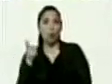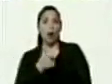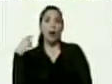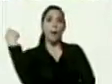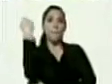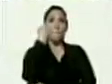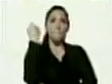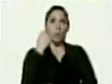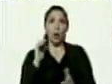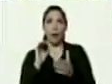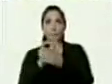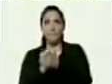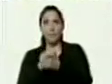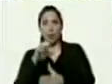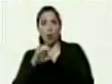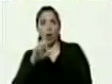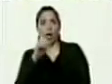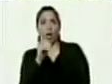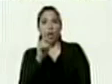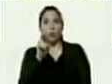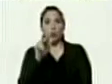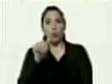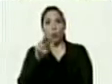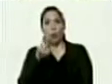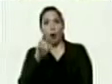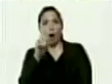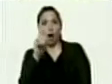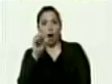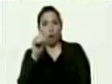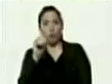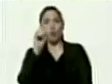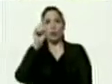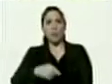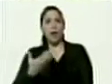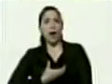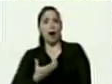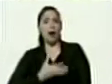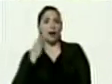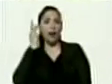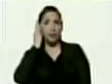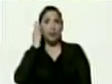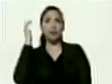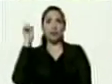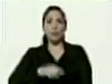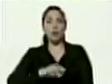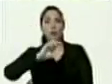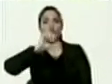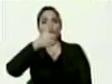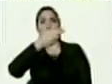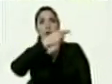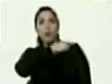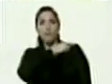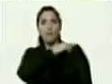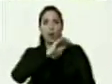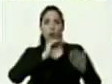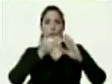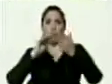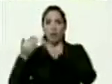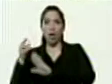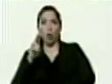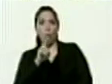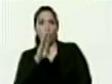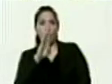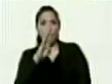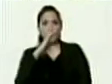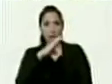compañero Eduardo Piñate nuestra alcaldesa Nidia Loreto y nuestra jefe de comunidad jefe de VCHE